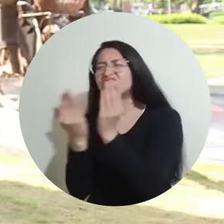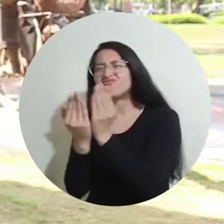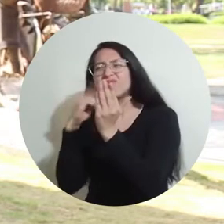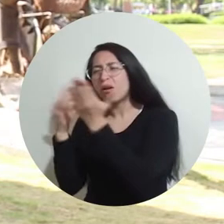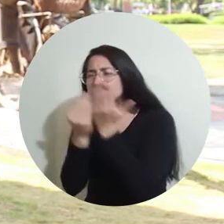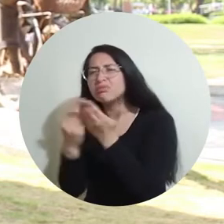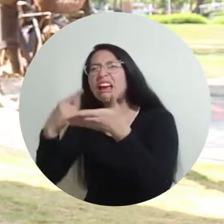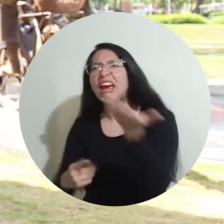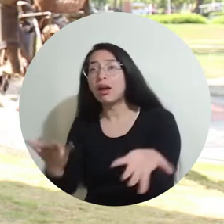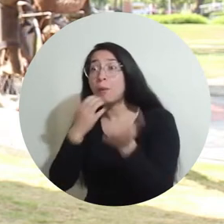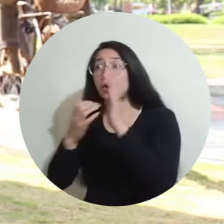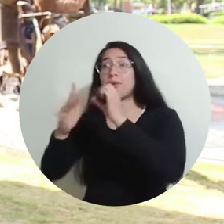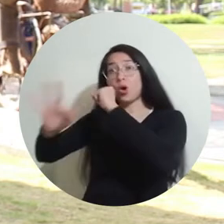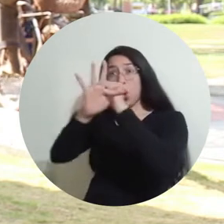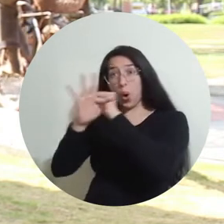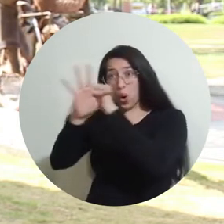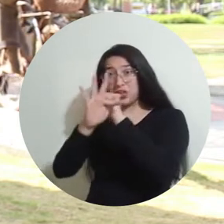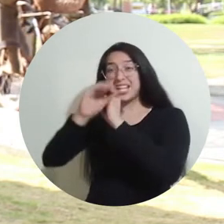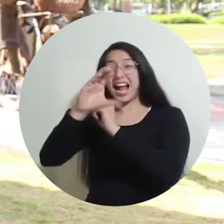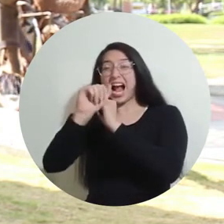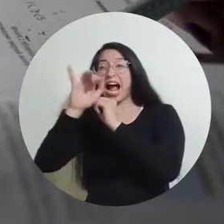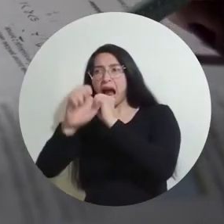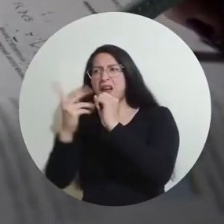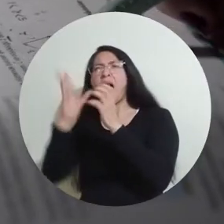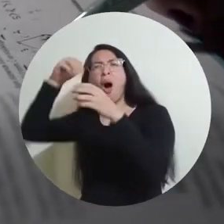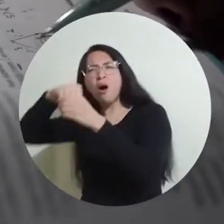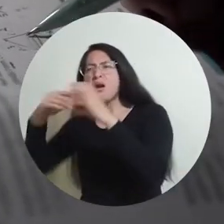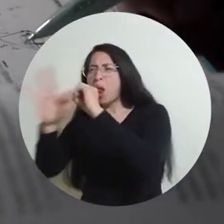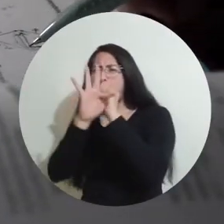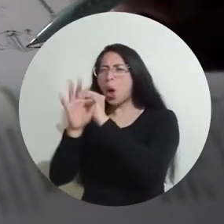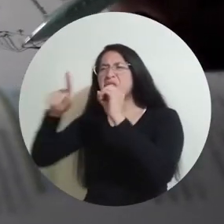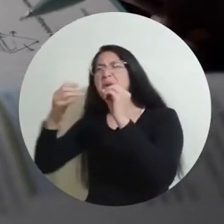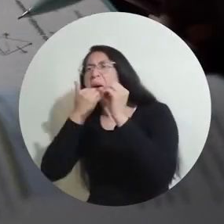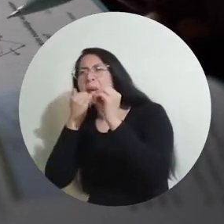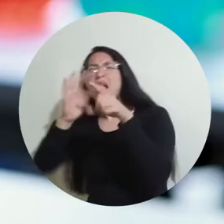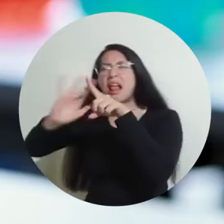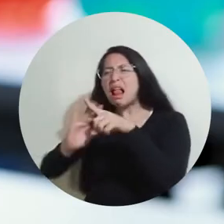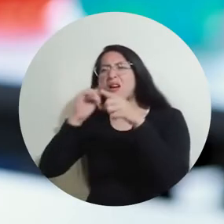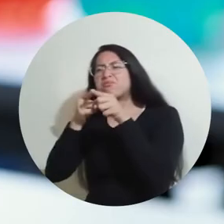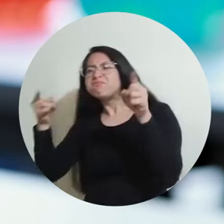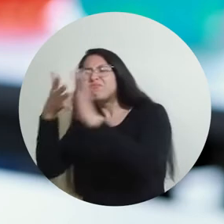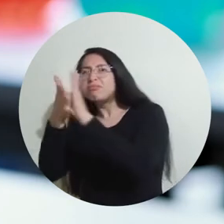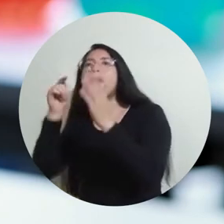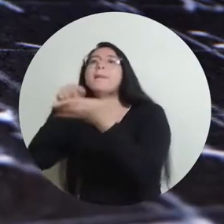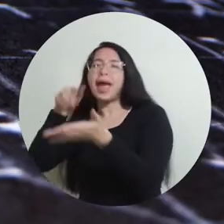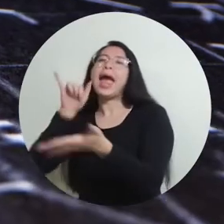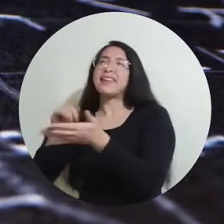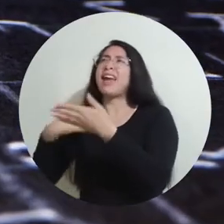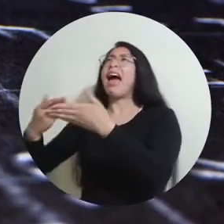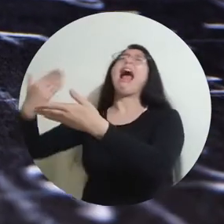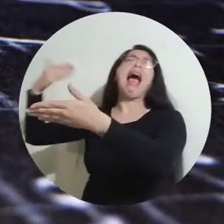Se busca establecer si los protones decaen o no, que es una pregunta que tiene la física desde hace varias décadas. Y también se busca establecer